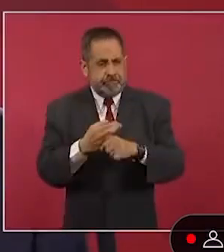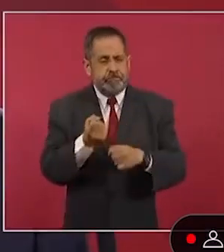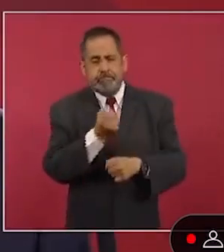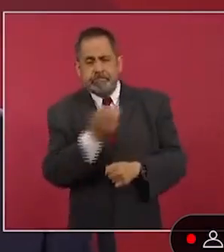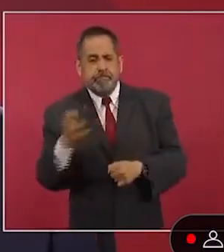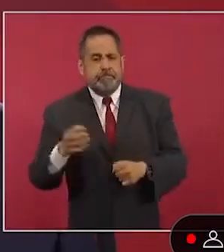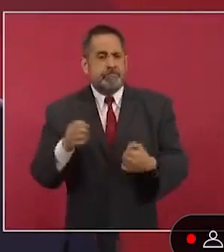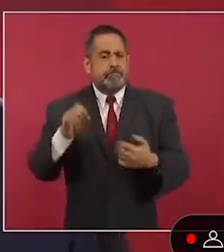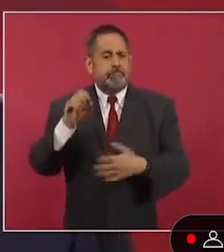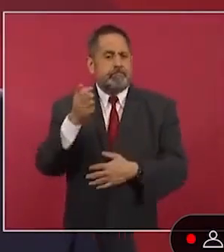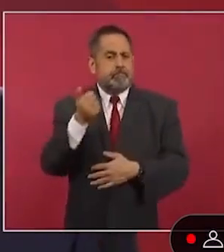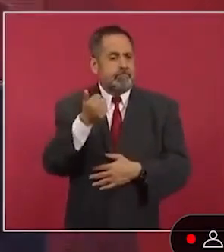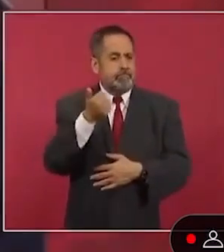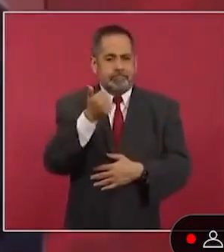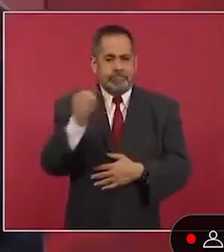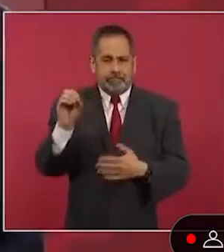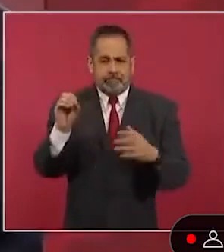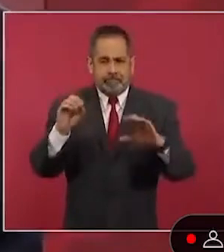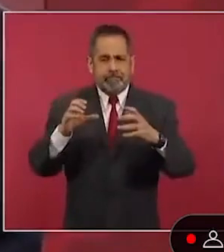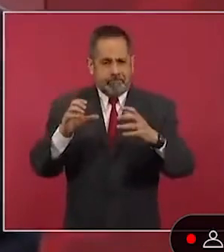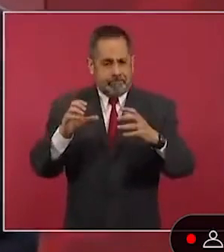Y esos 60